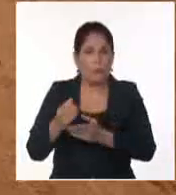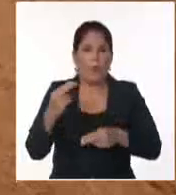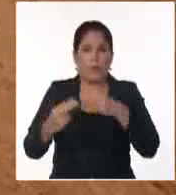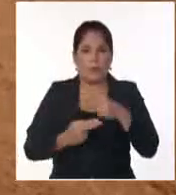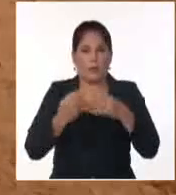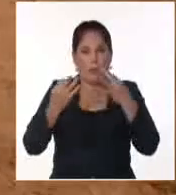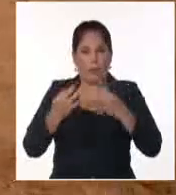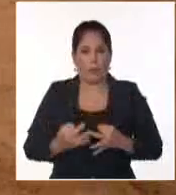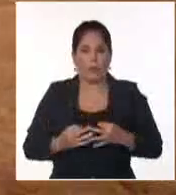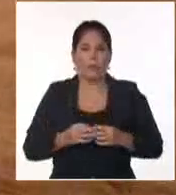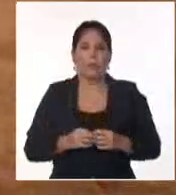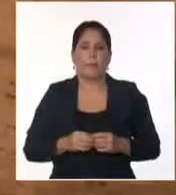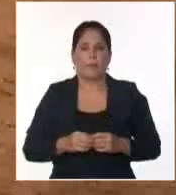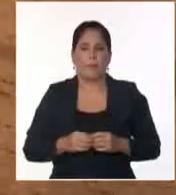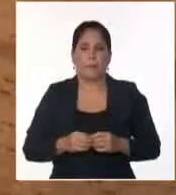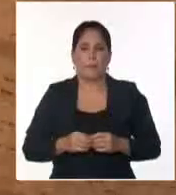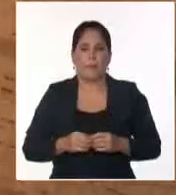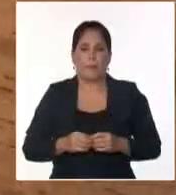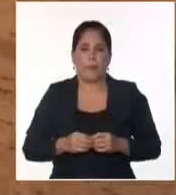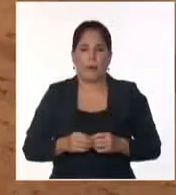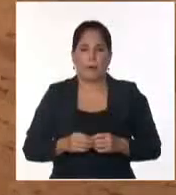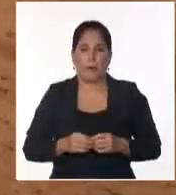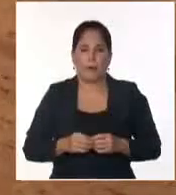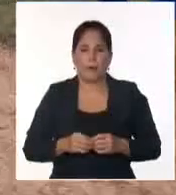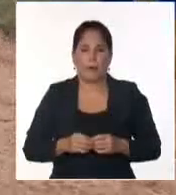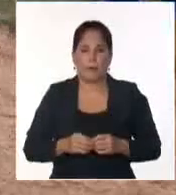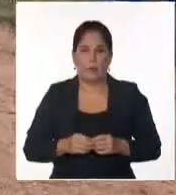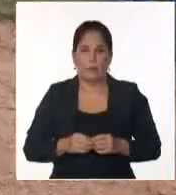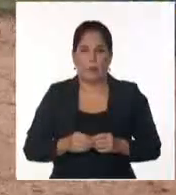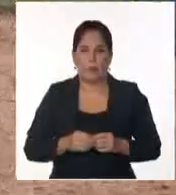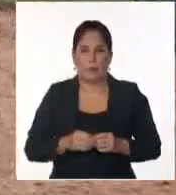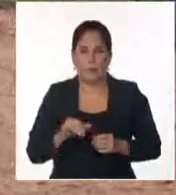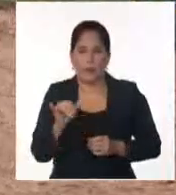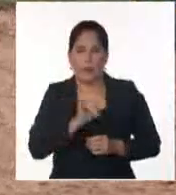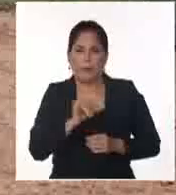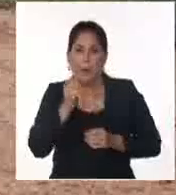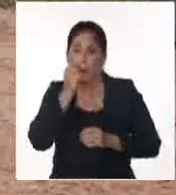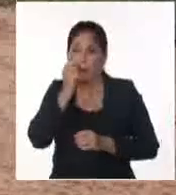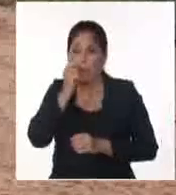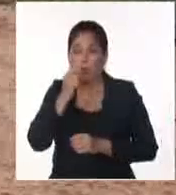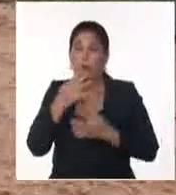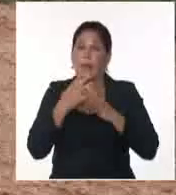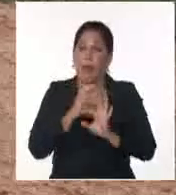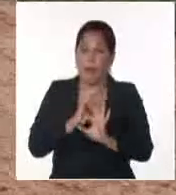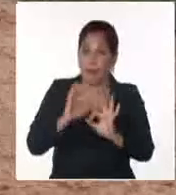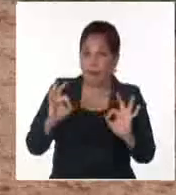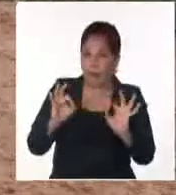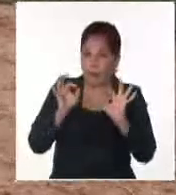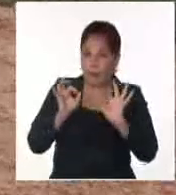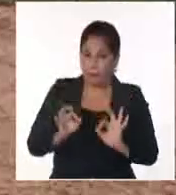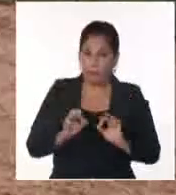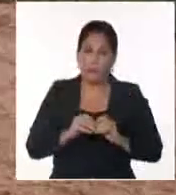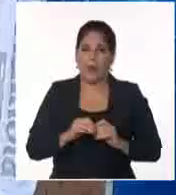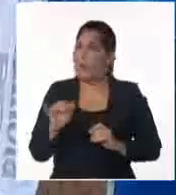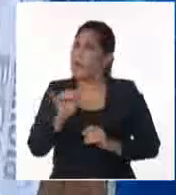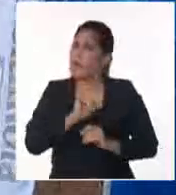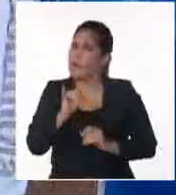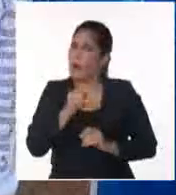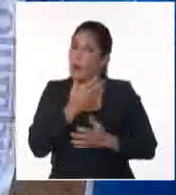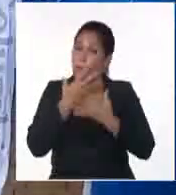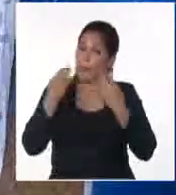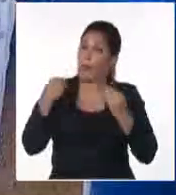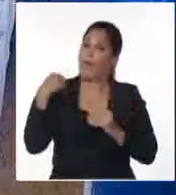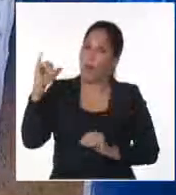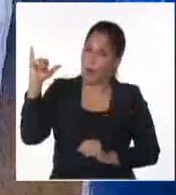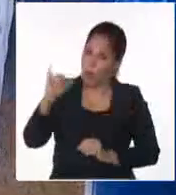que en su momento estos muchachos de calidad no se nos pierdan. No se nos pierdan y vengan los